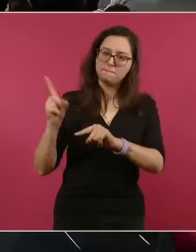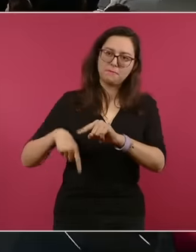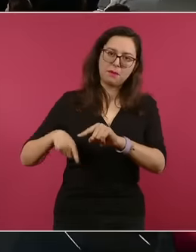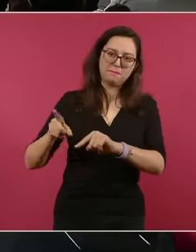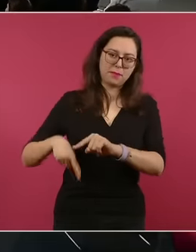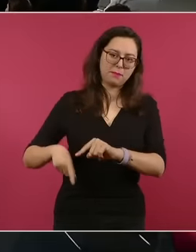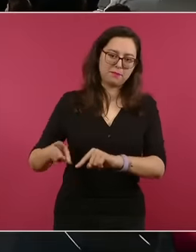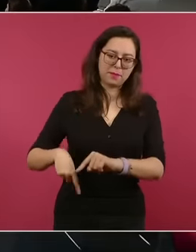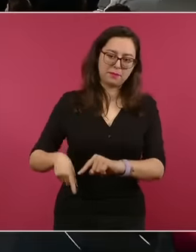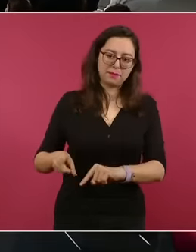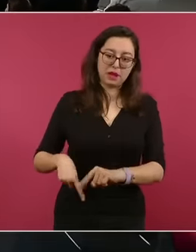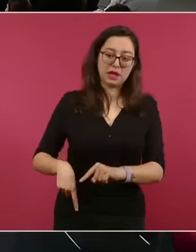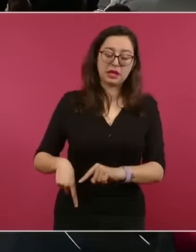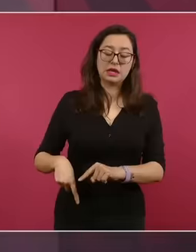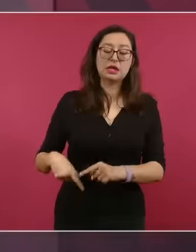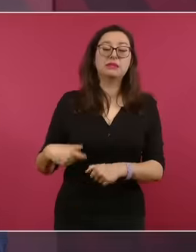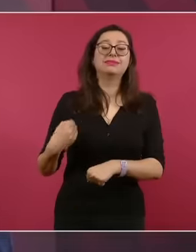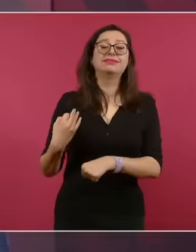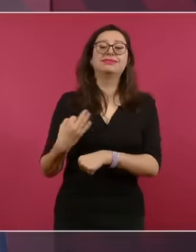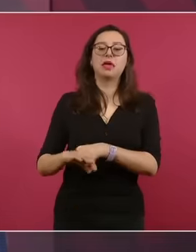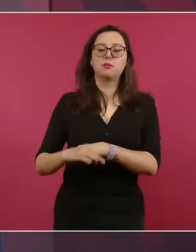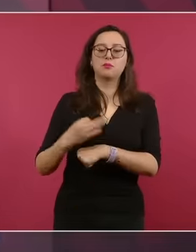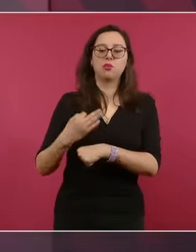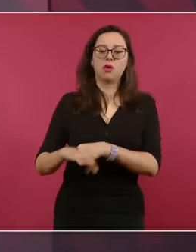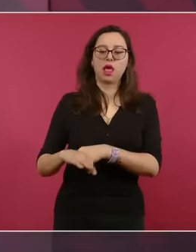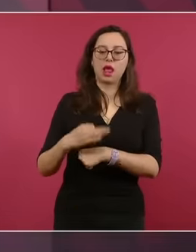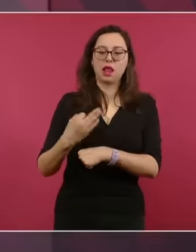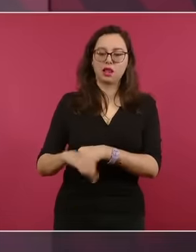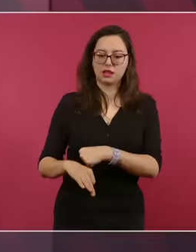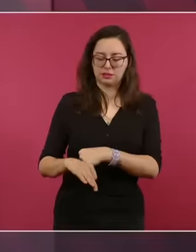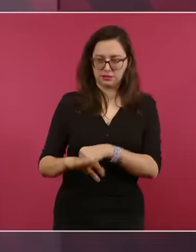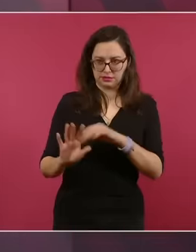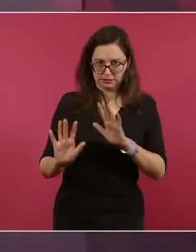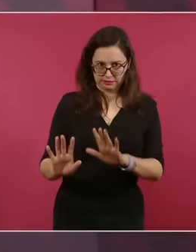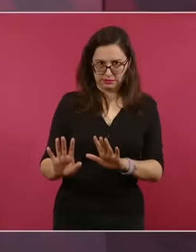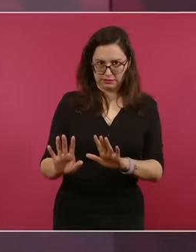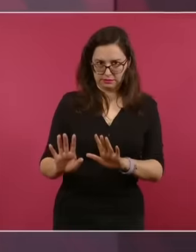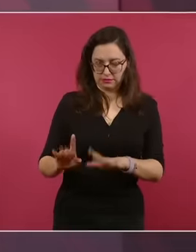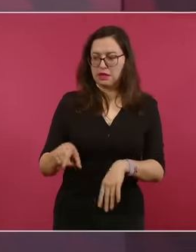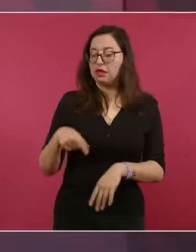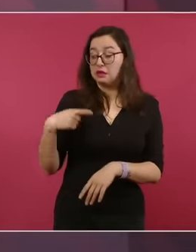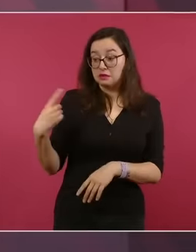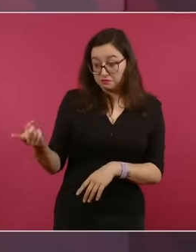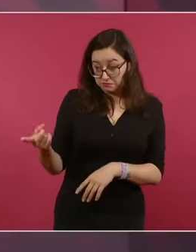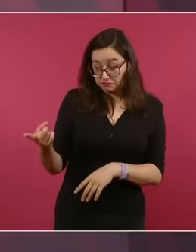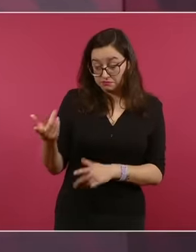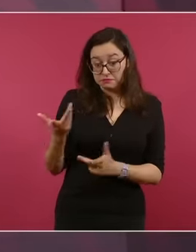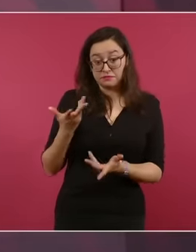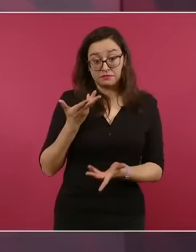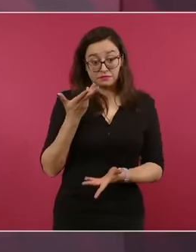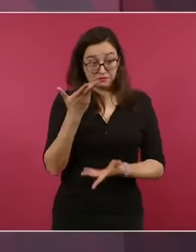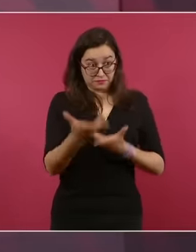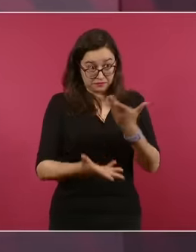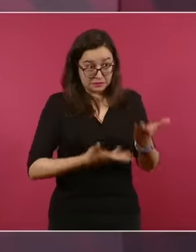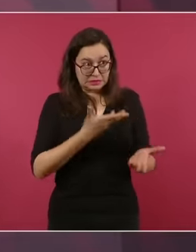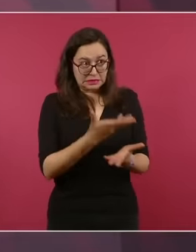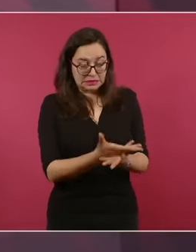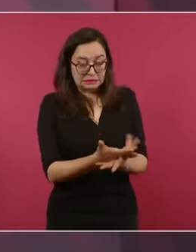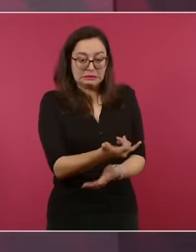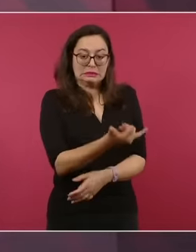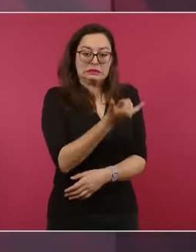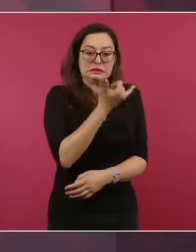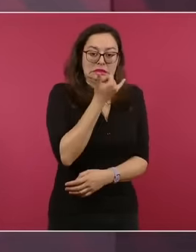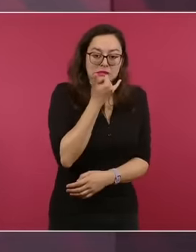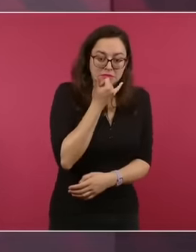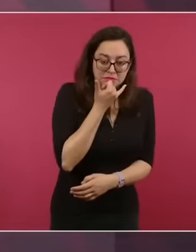transitoriamente, en tanto no haya una disculpa